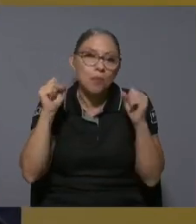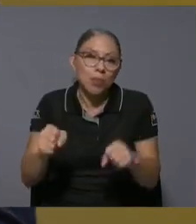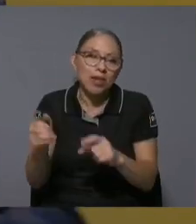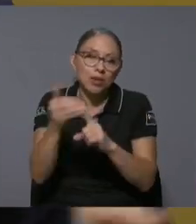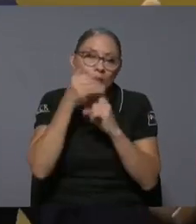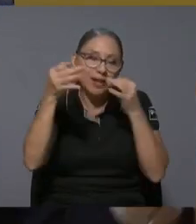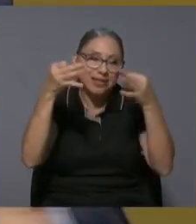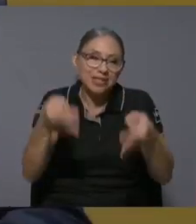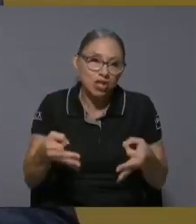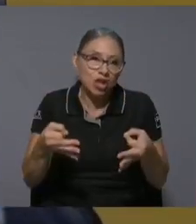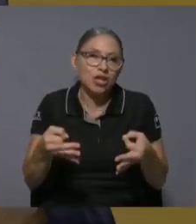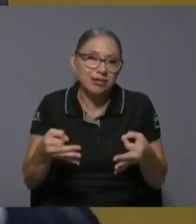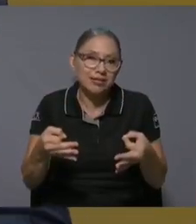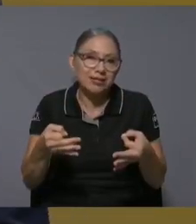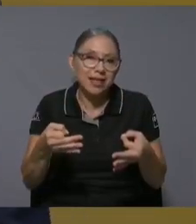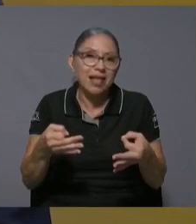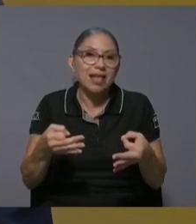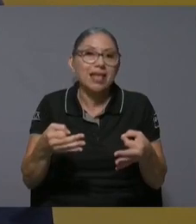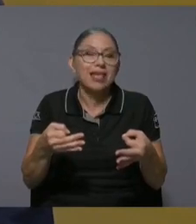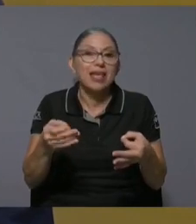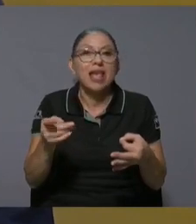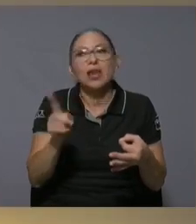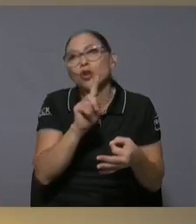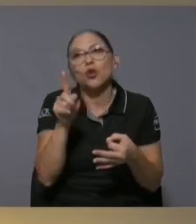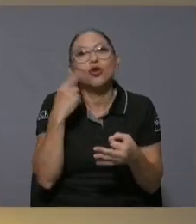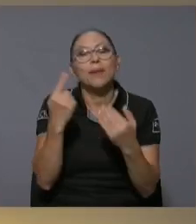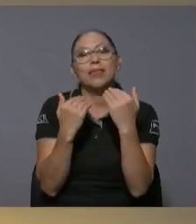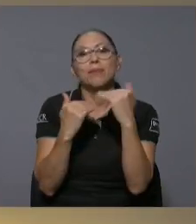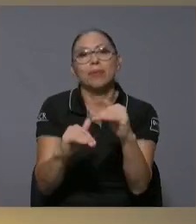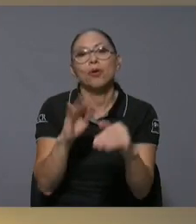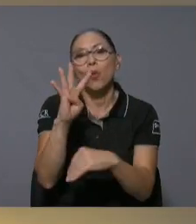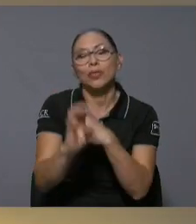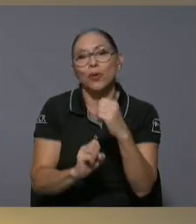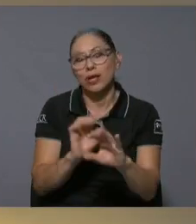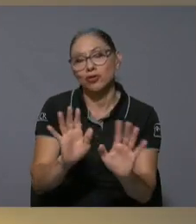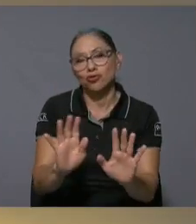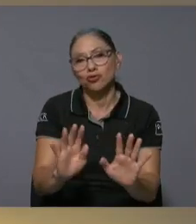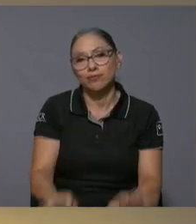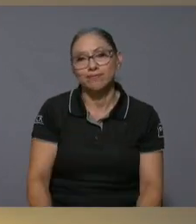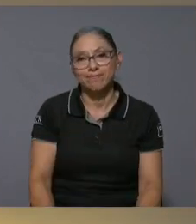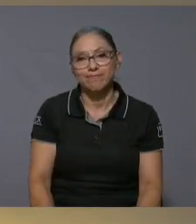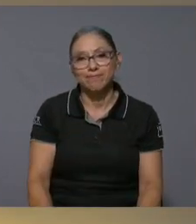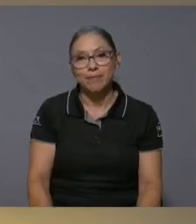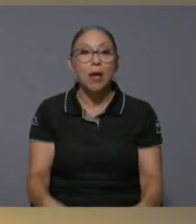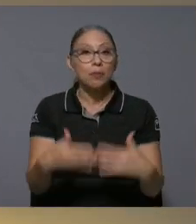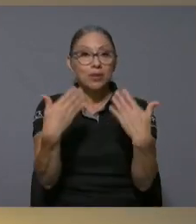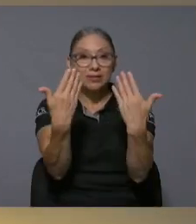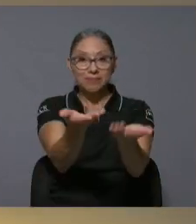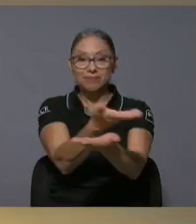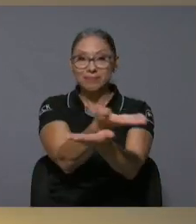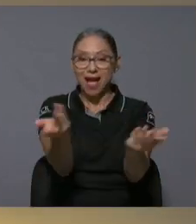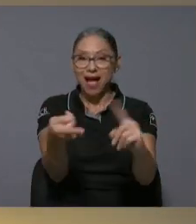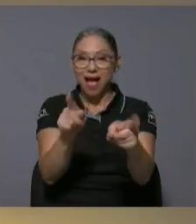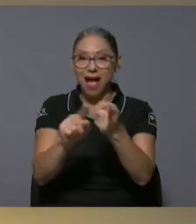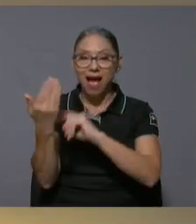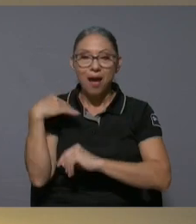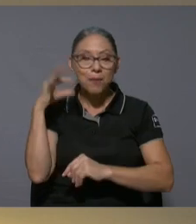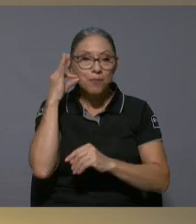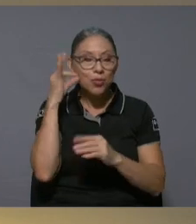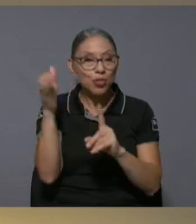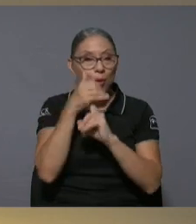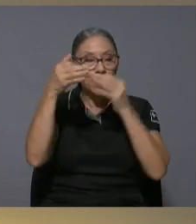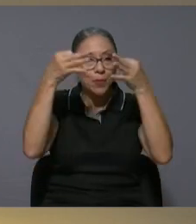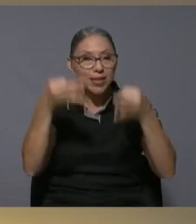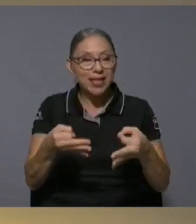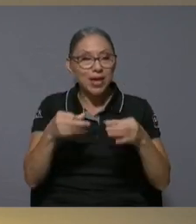que sabemos van a ir más allá de cuatro años pues que las amigas y amigos tomen la buena decisión de continuar con los